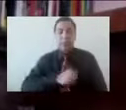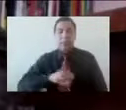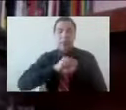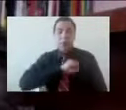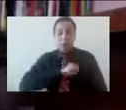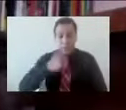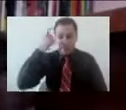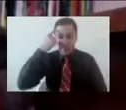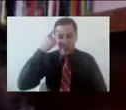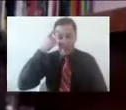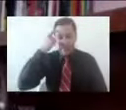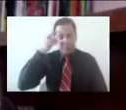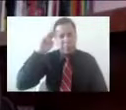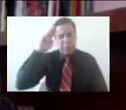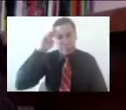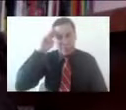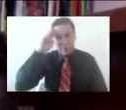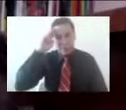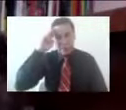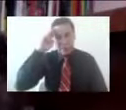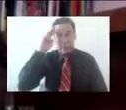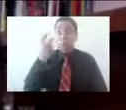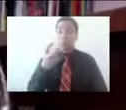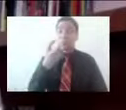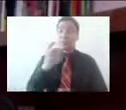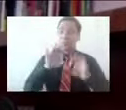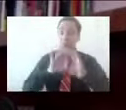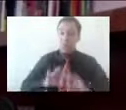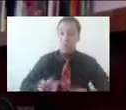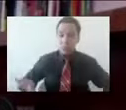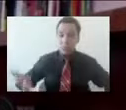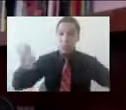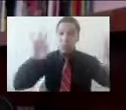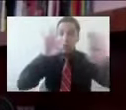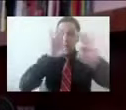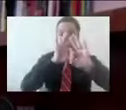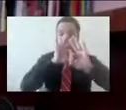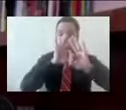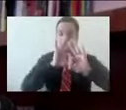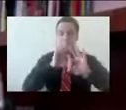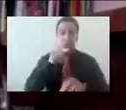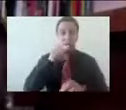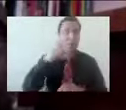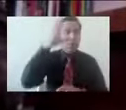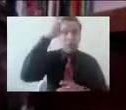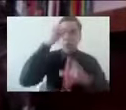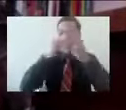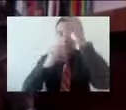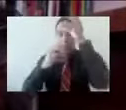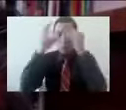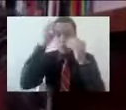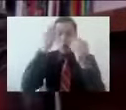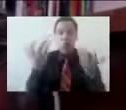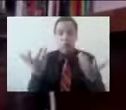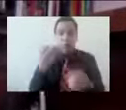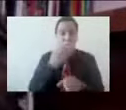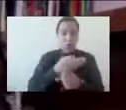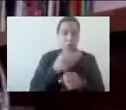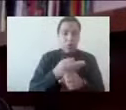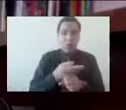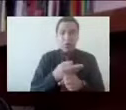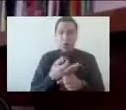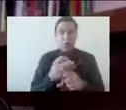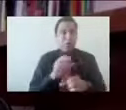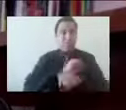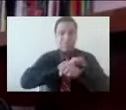estar informados, sobre todo en estos tiempos tan complicados, tan